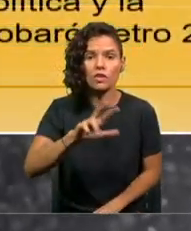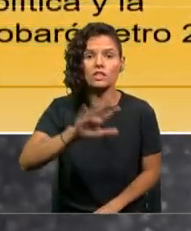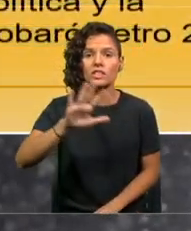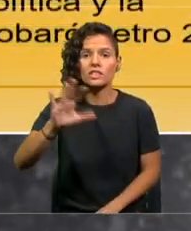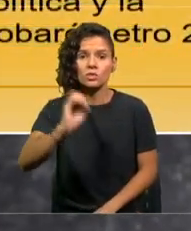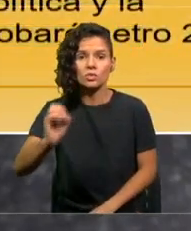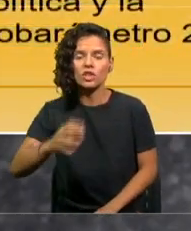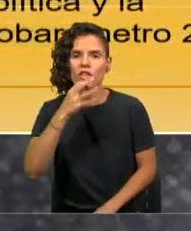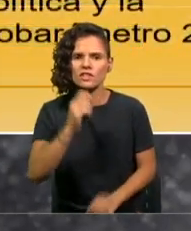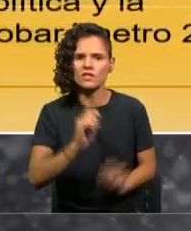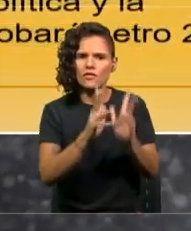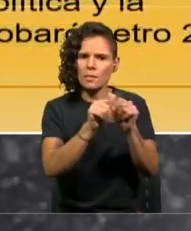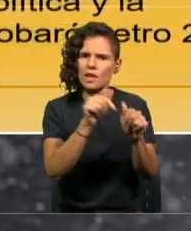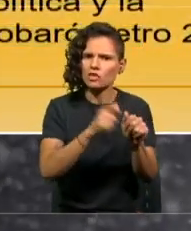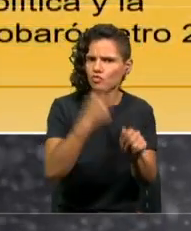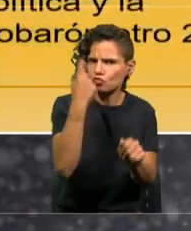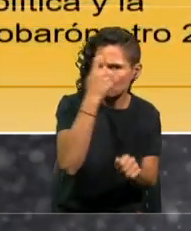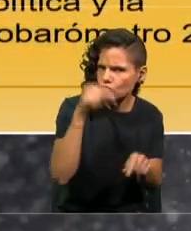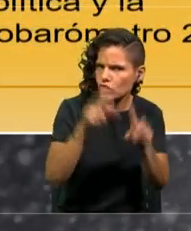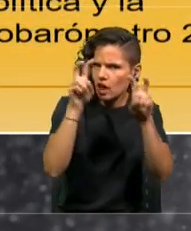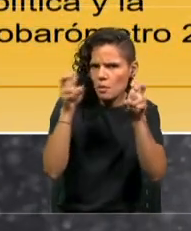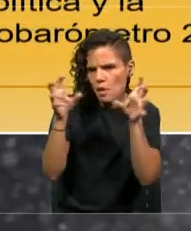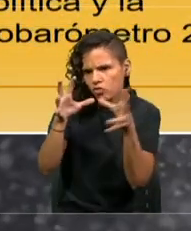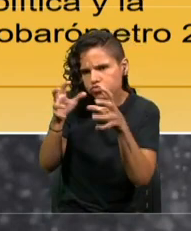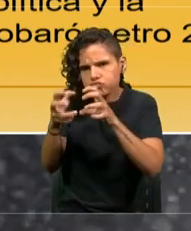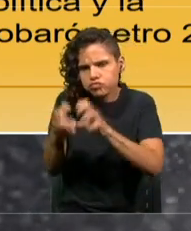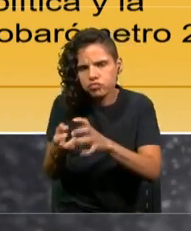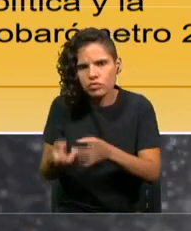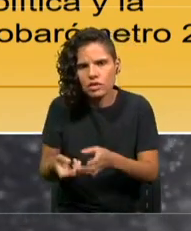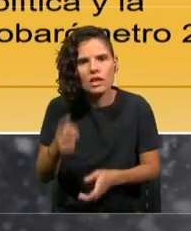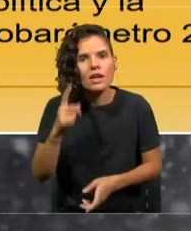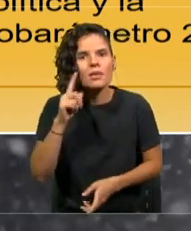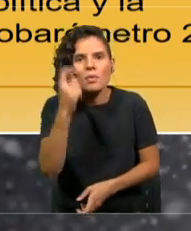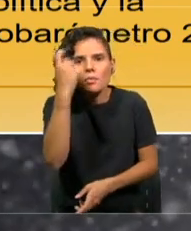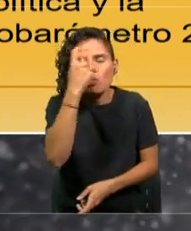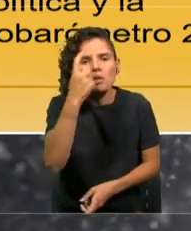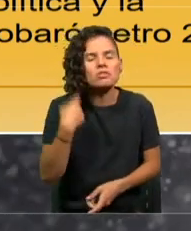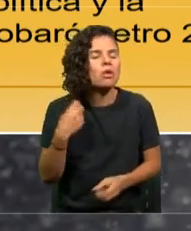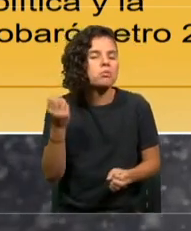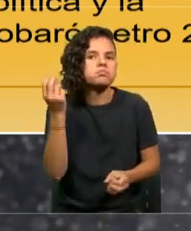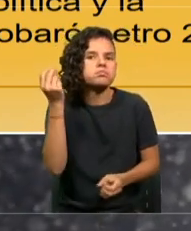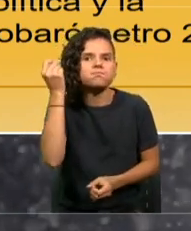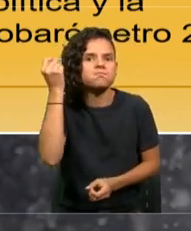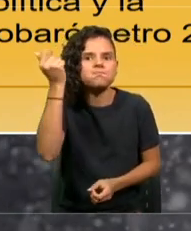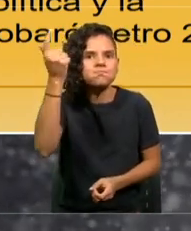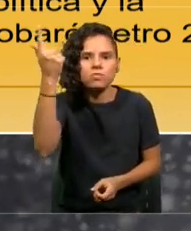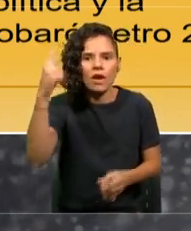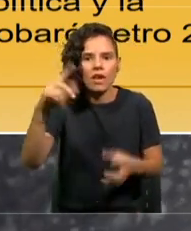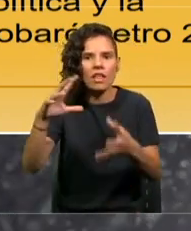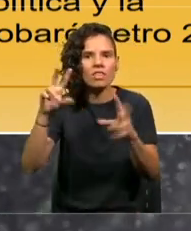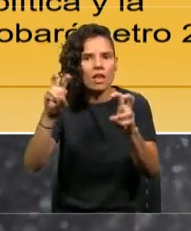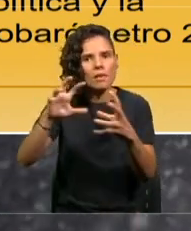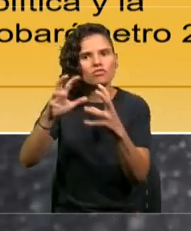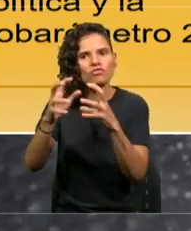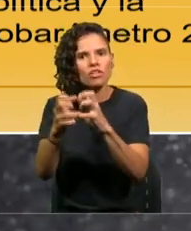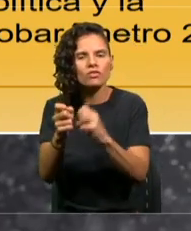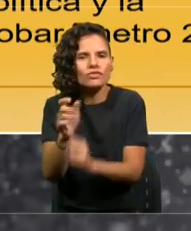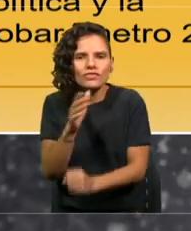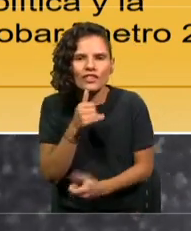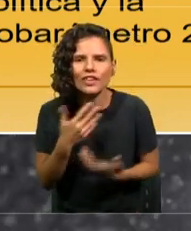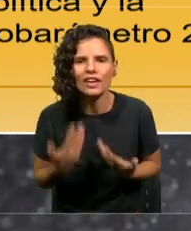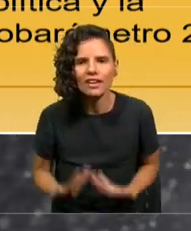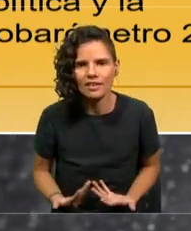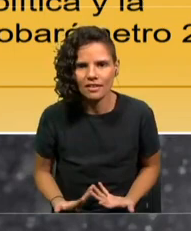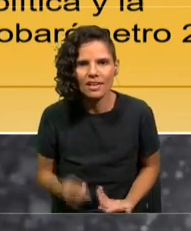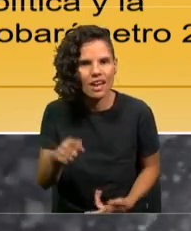importante para su familia. Pero la preocupación espontánea por el cambio climático no existe. Allí tenemos un problema. ¿Por qué?